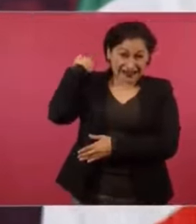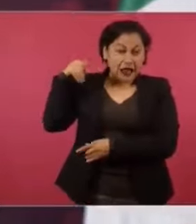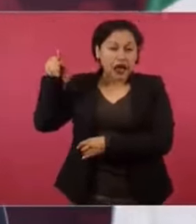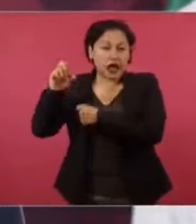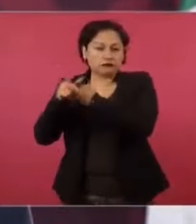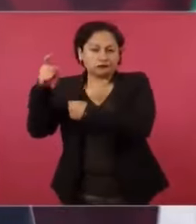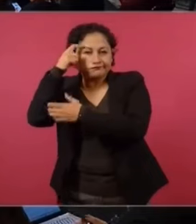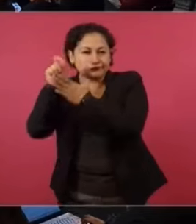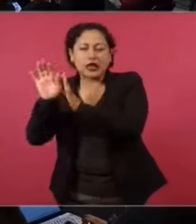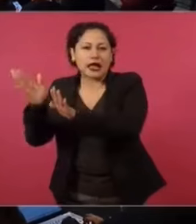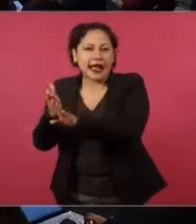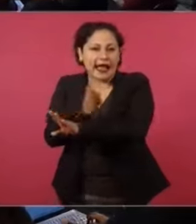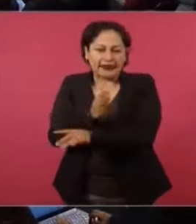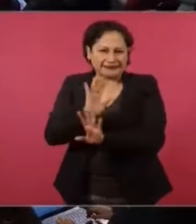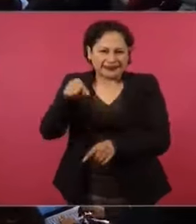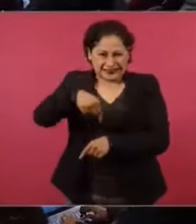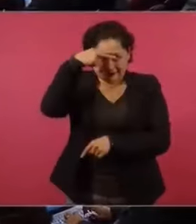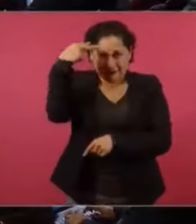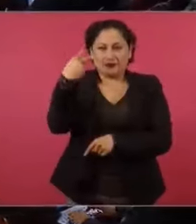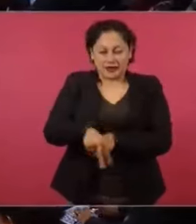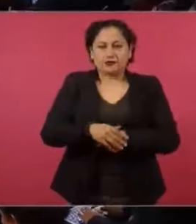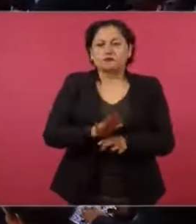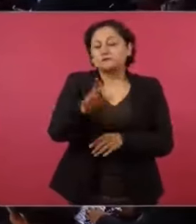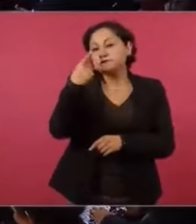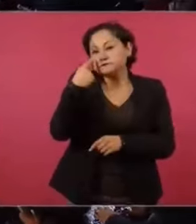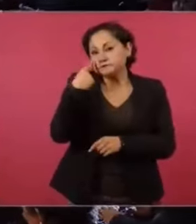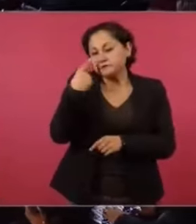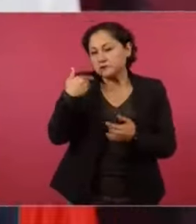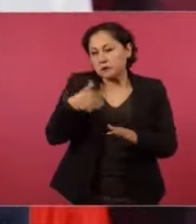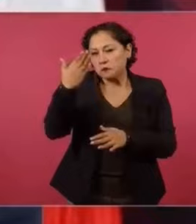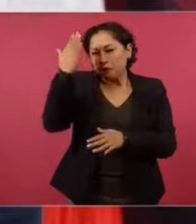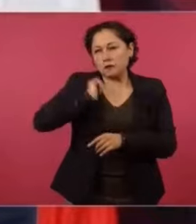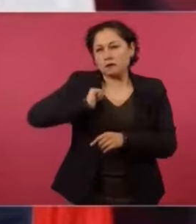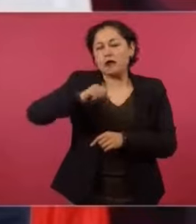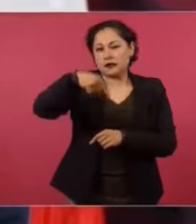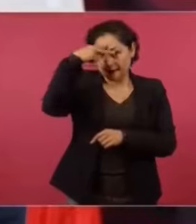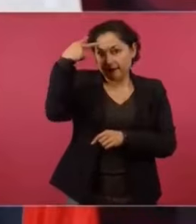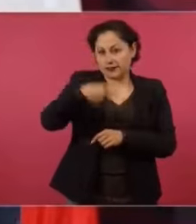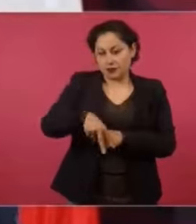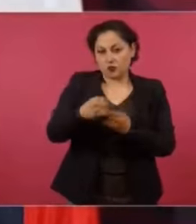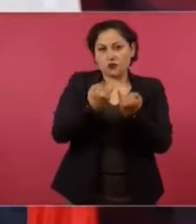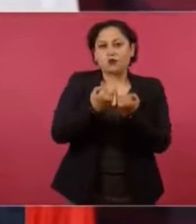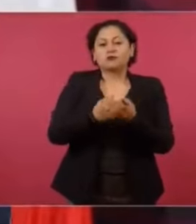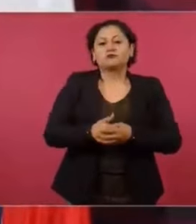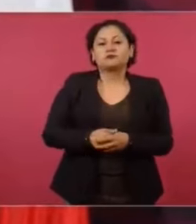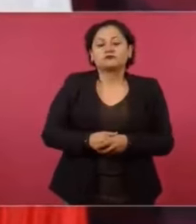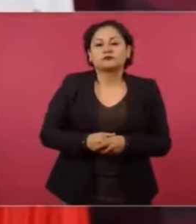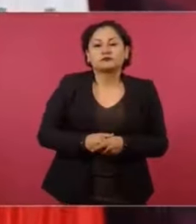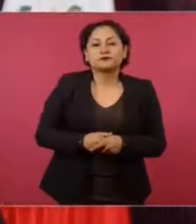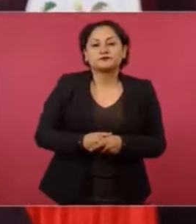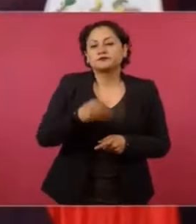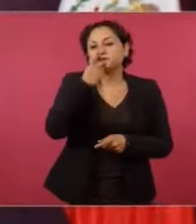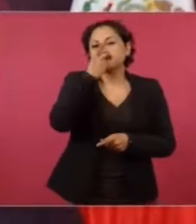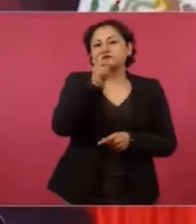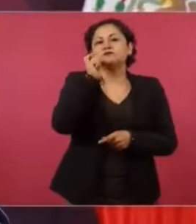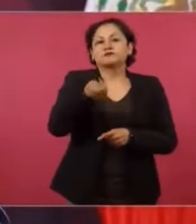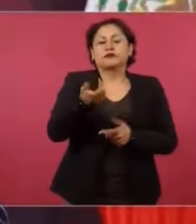y en el mundo, se hablaba de que el que controlaba los medios, podía